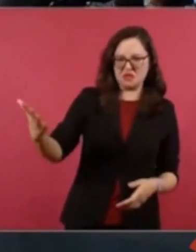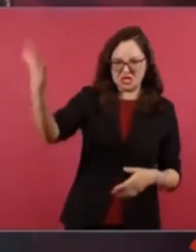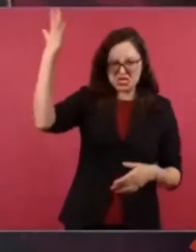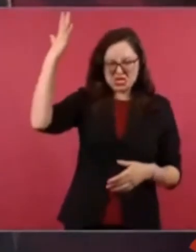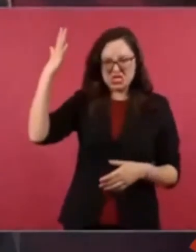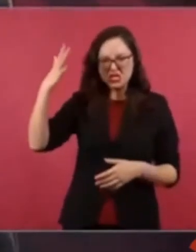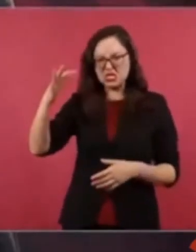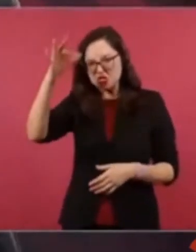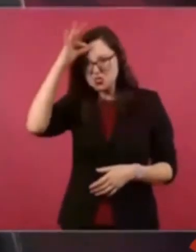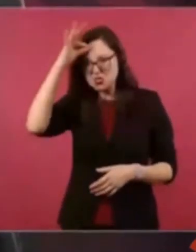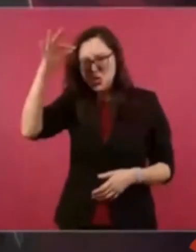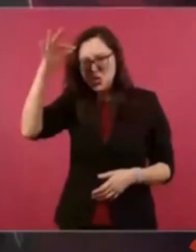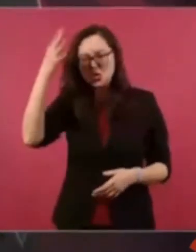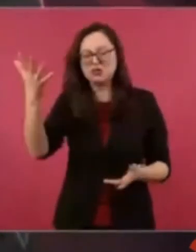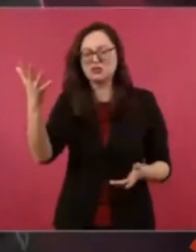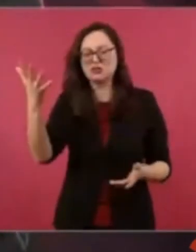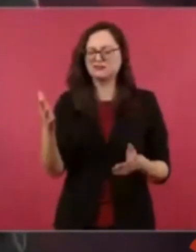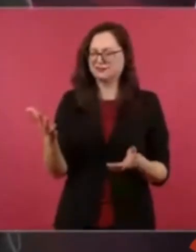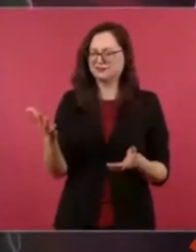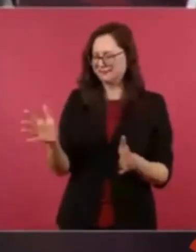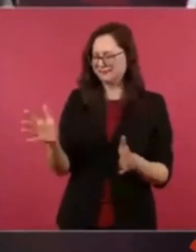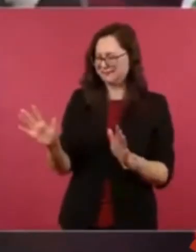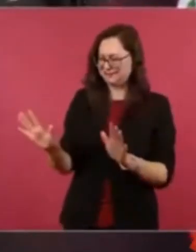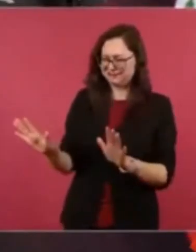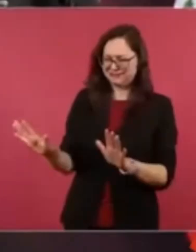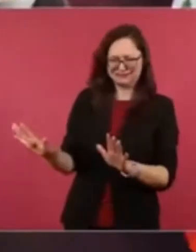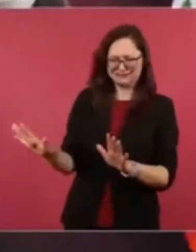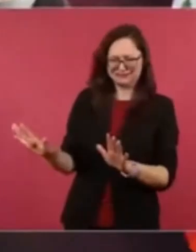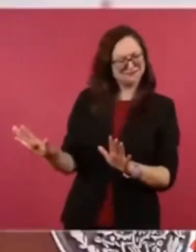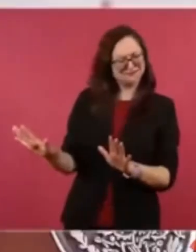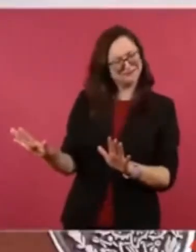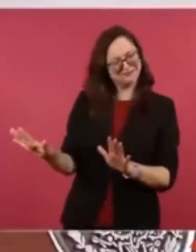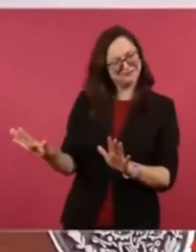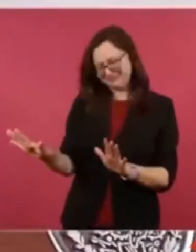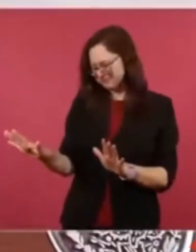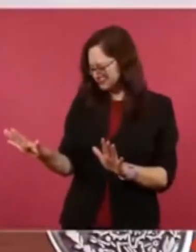¿Pueblo tonto? No, no, no, no, no.